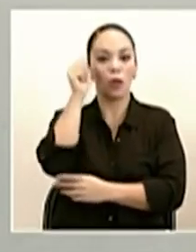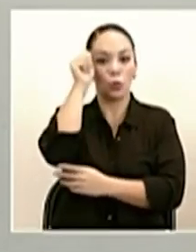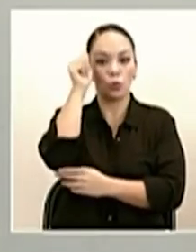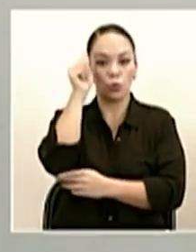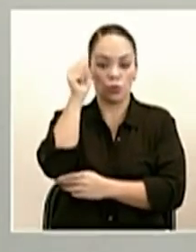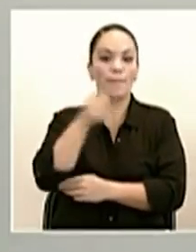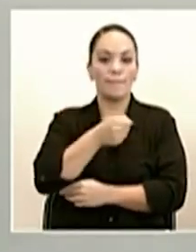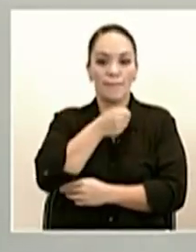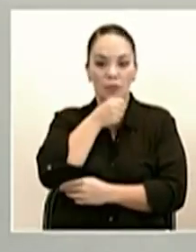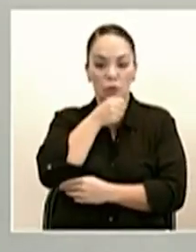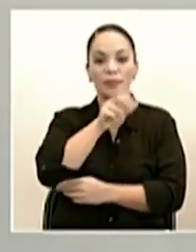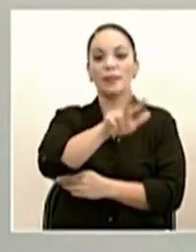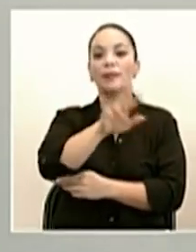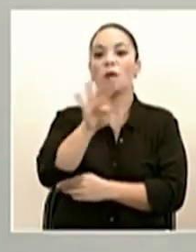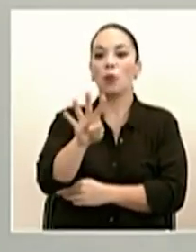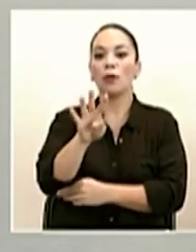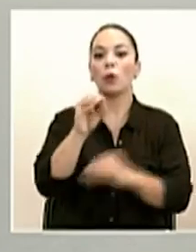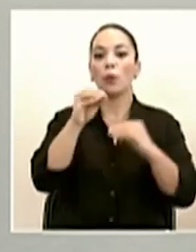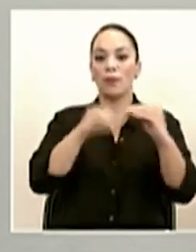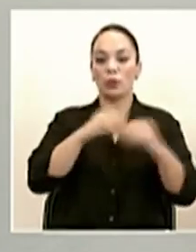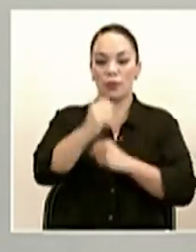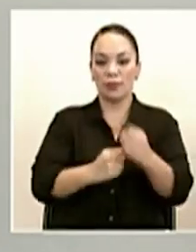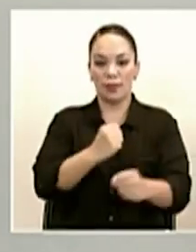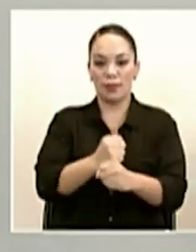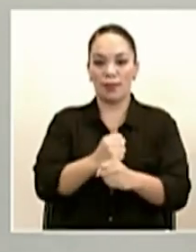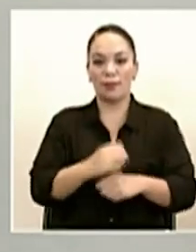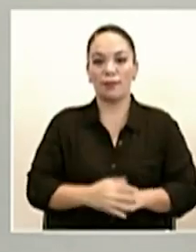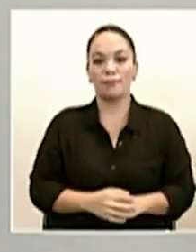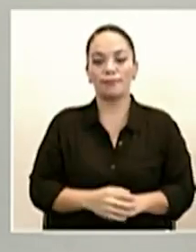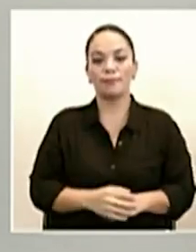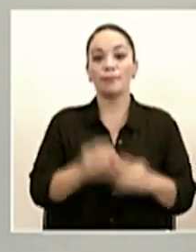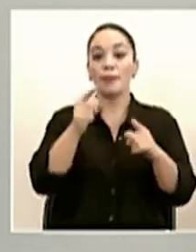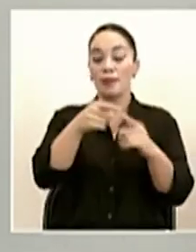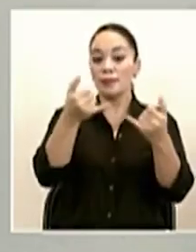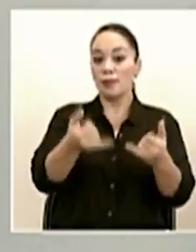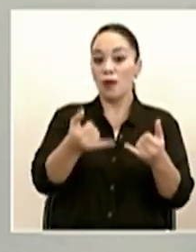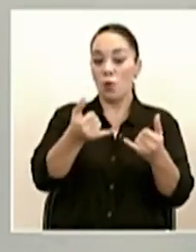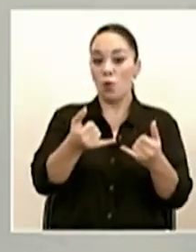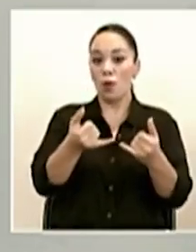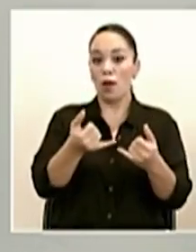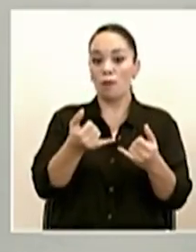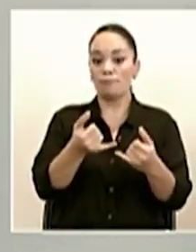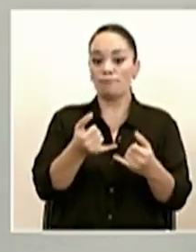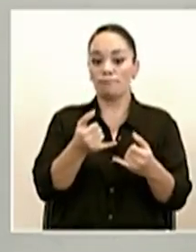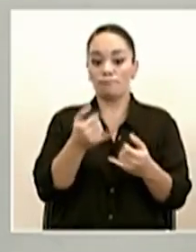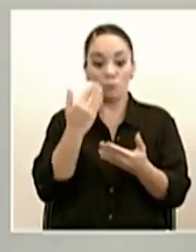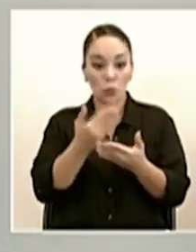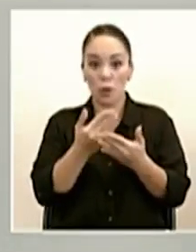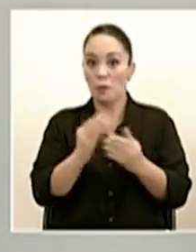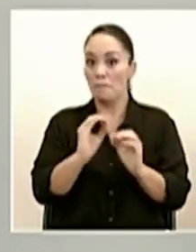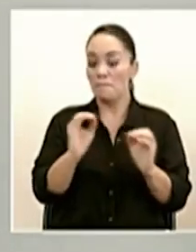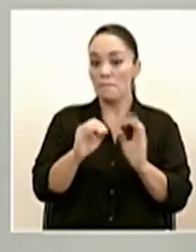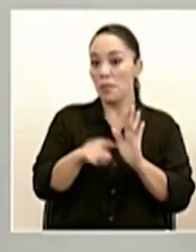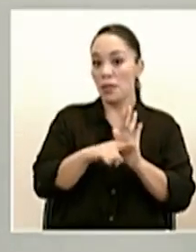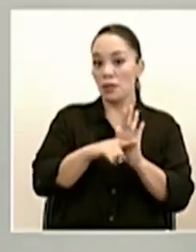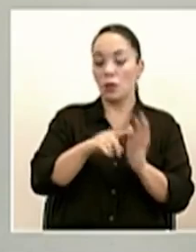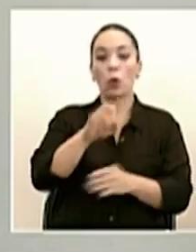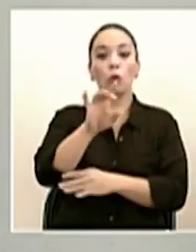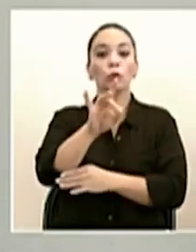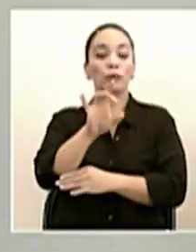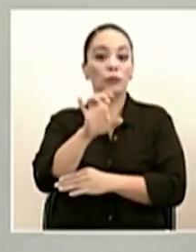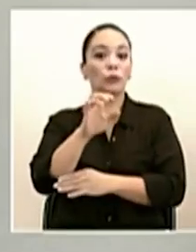mayores y 34 menores de edad. A este momento se han descartado 8249 personas.